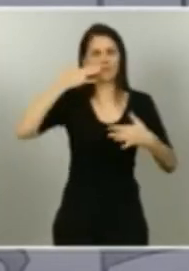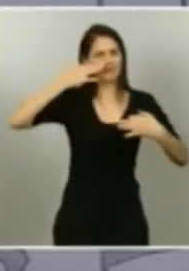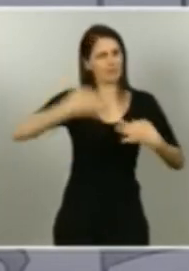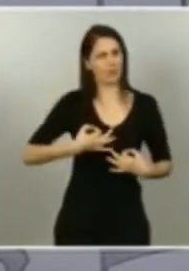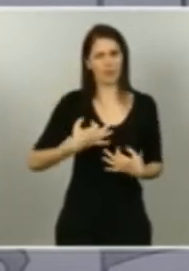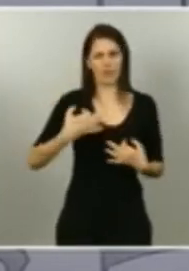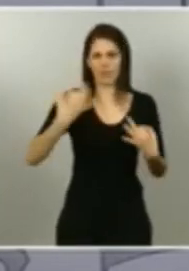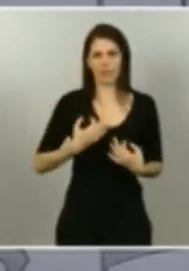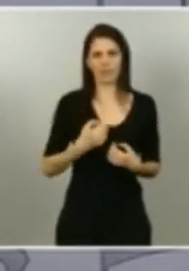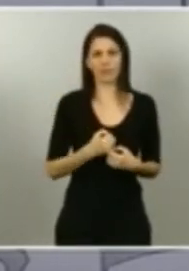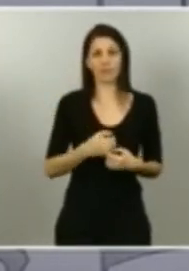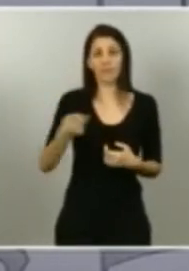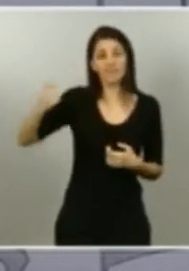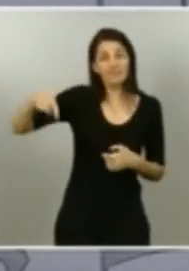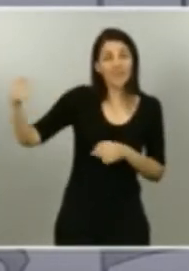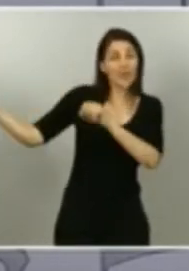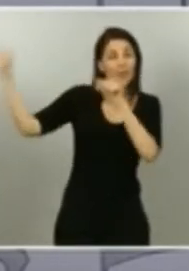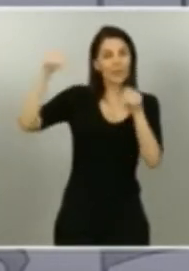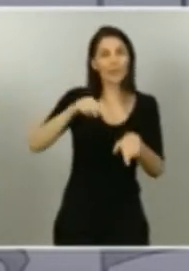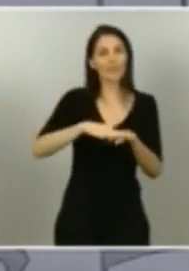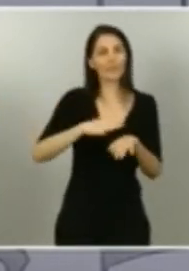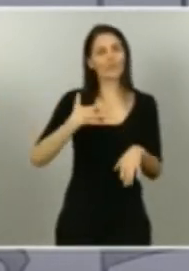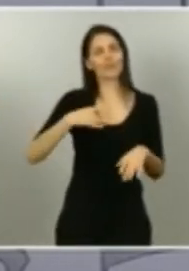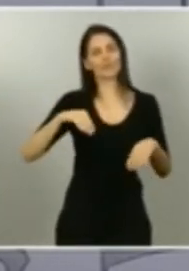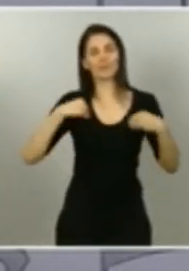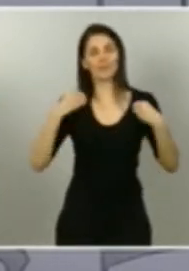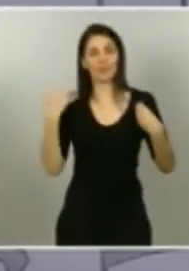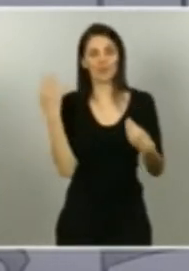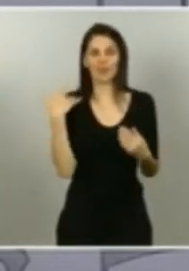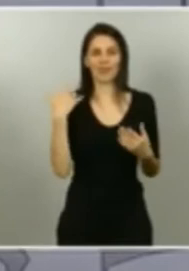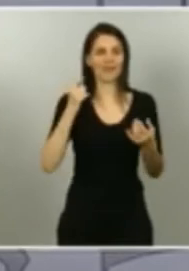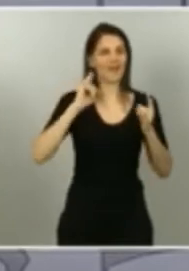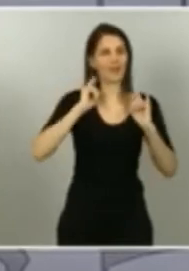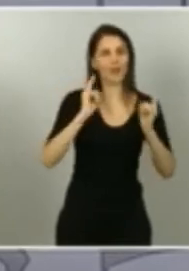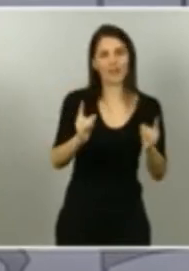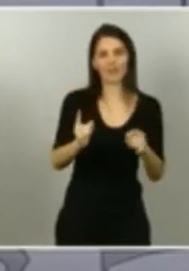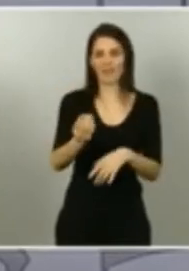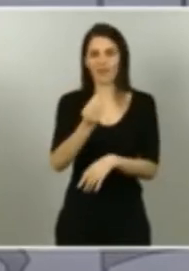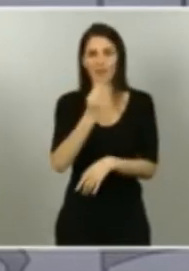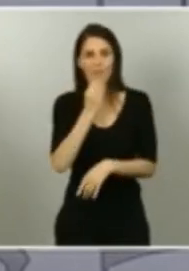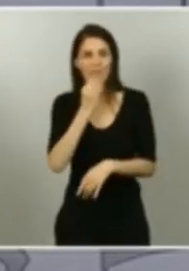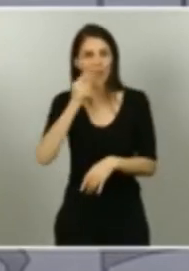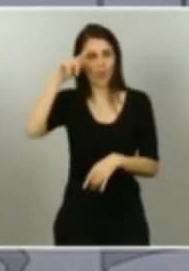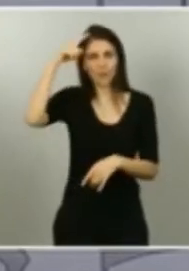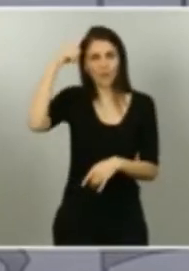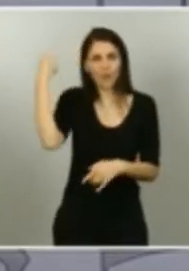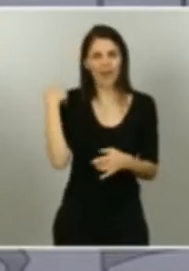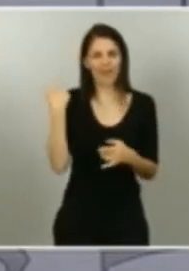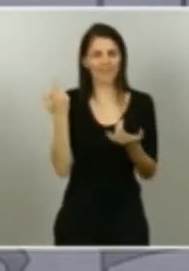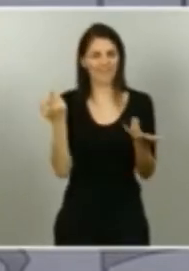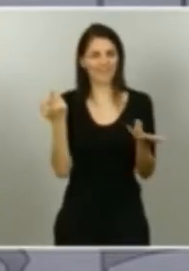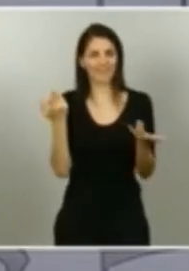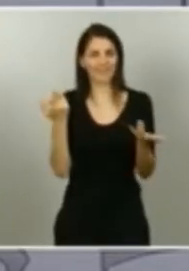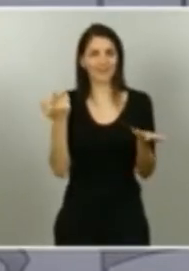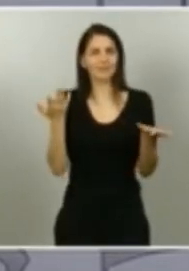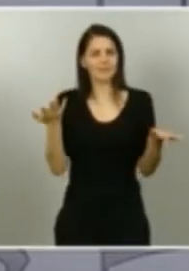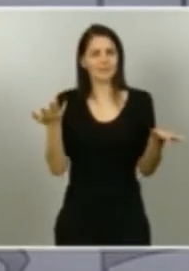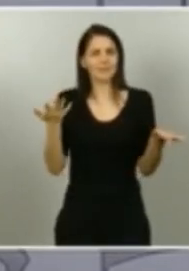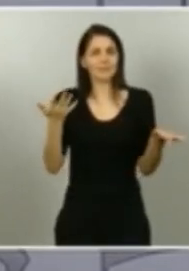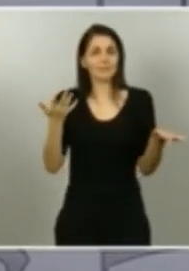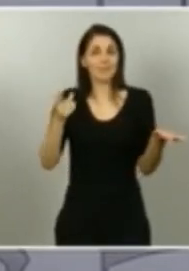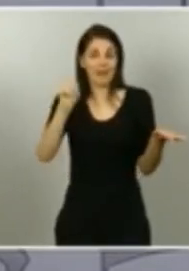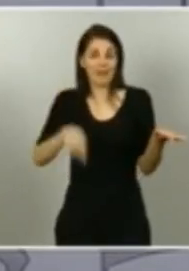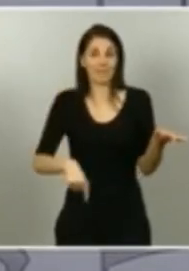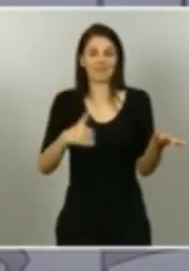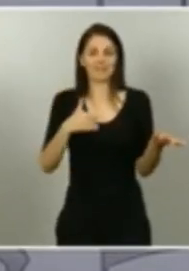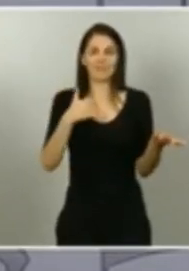nuestras playas de nuestra cultura de nuestra gastronomía y además van a disfrutar de algo muy importante en esta crisis